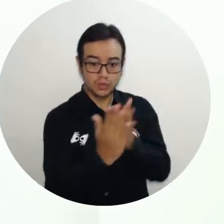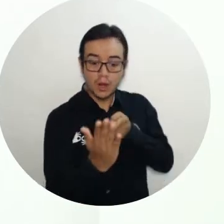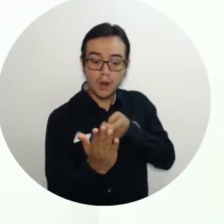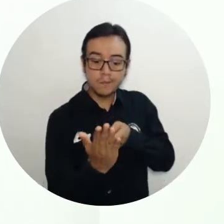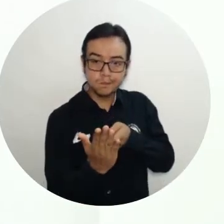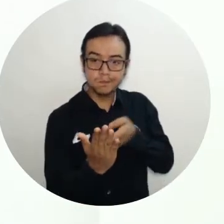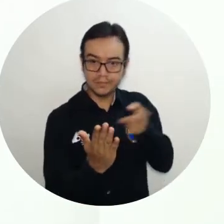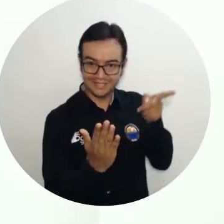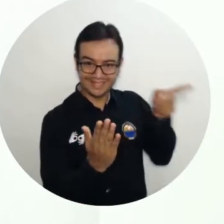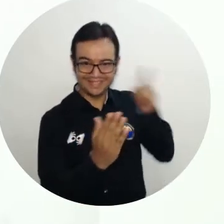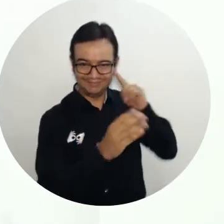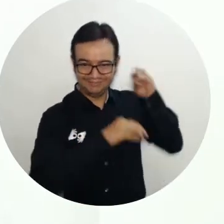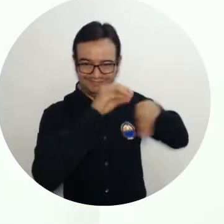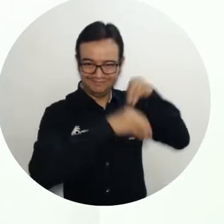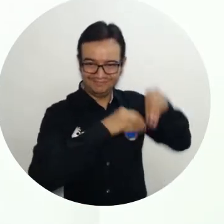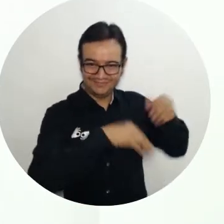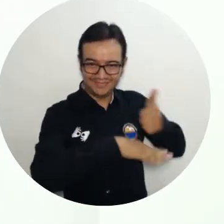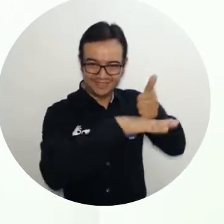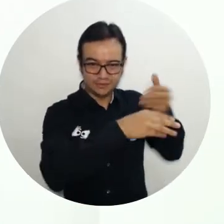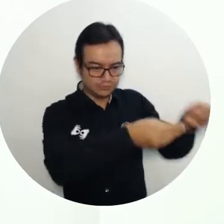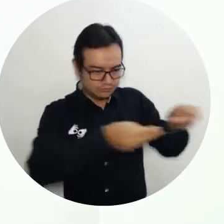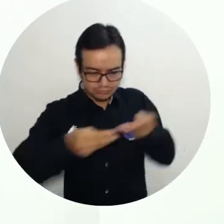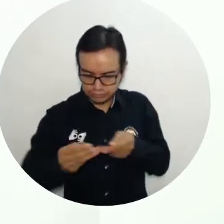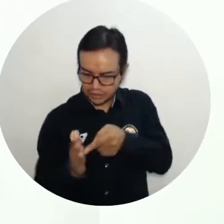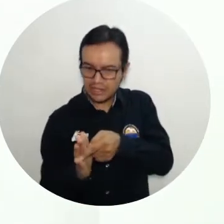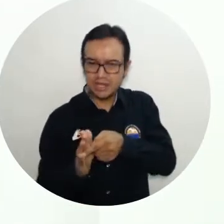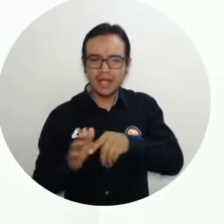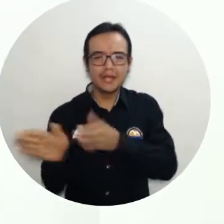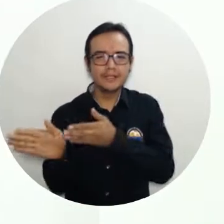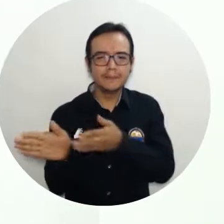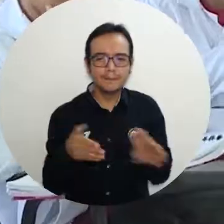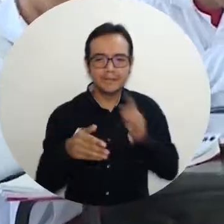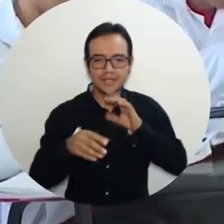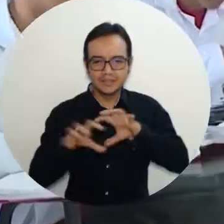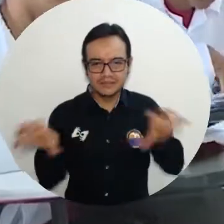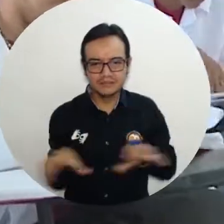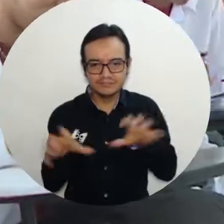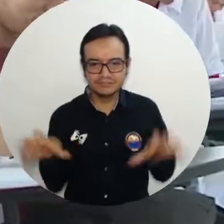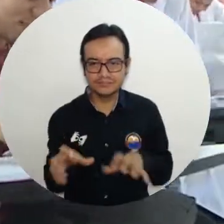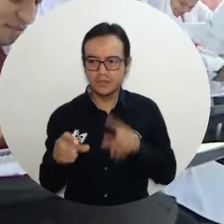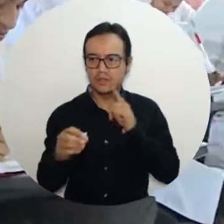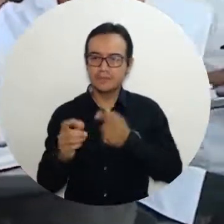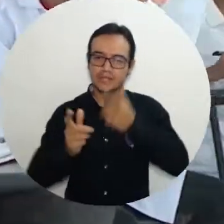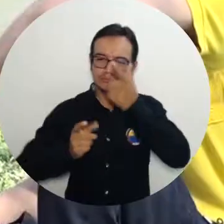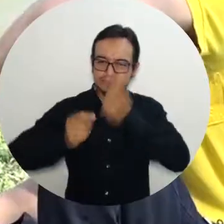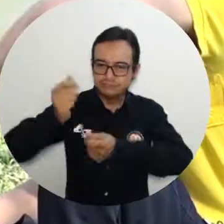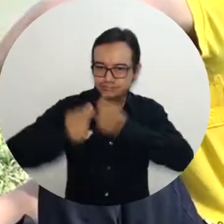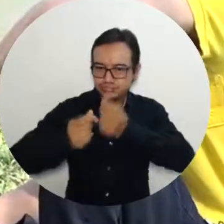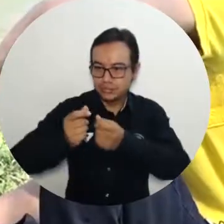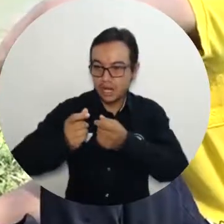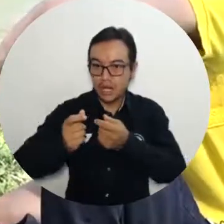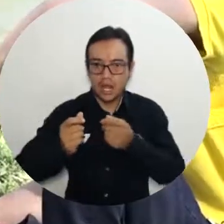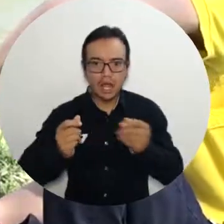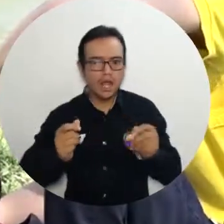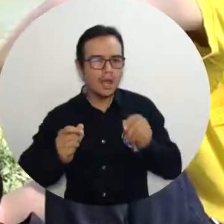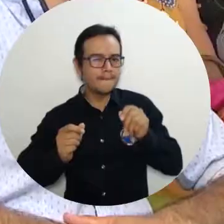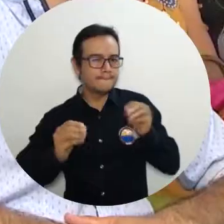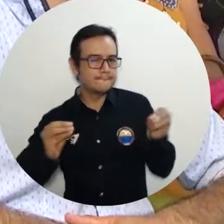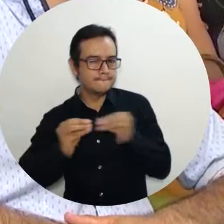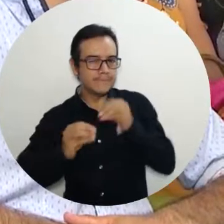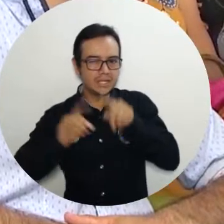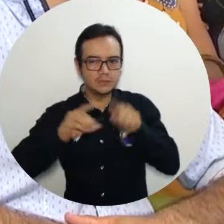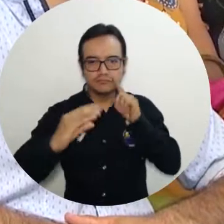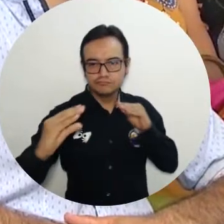que realizó el rector, unos informes del plan de acción, informes financieros, se hicieron algunos ajustes con el cual se